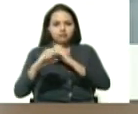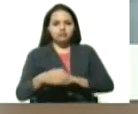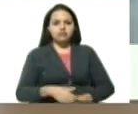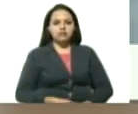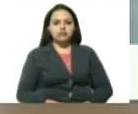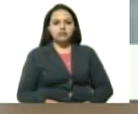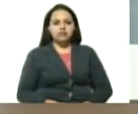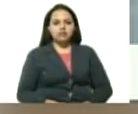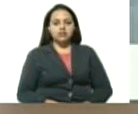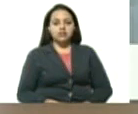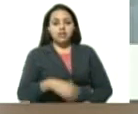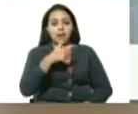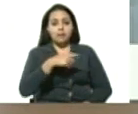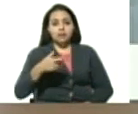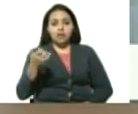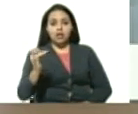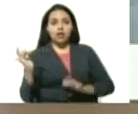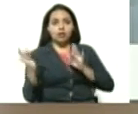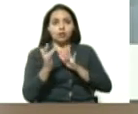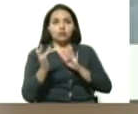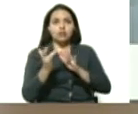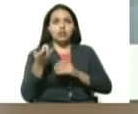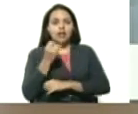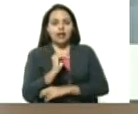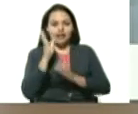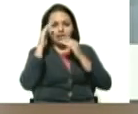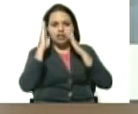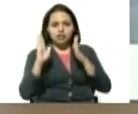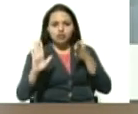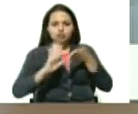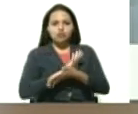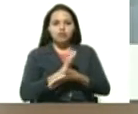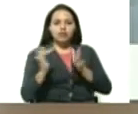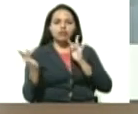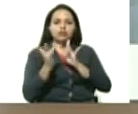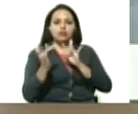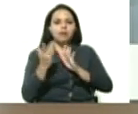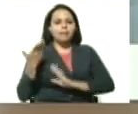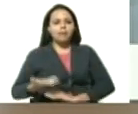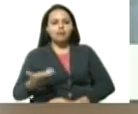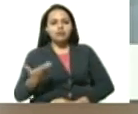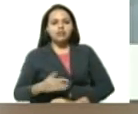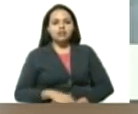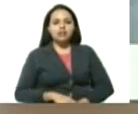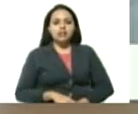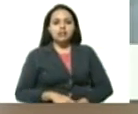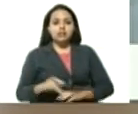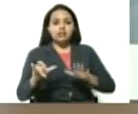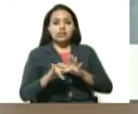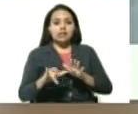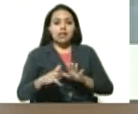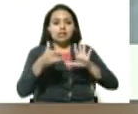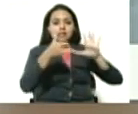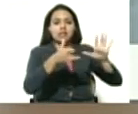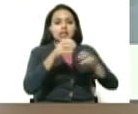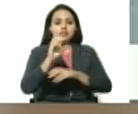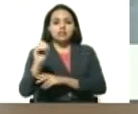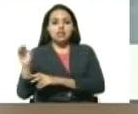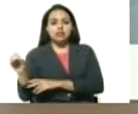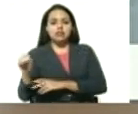para quienes hacen estos pases, pues, estén pendientes de eso. Importante, casi 600 unidades